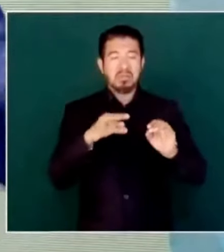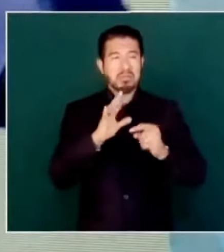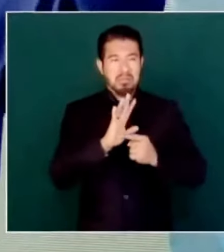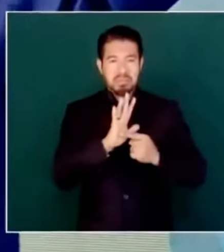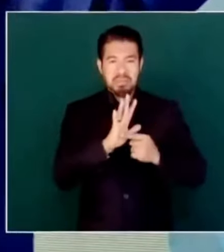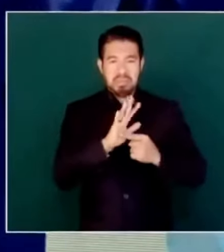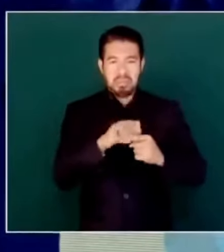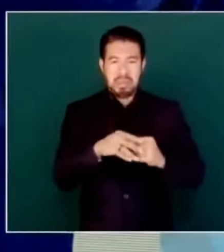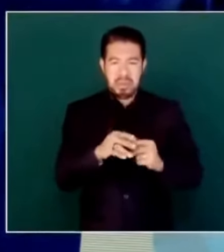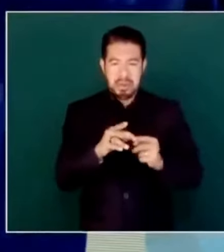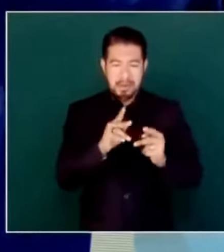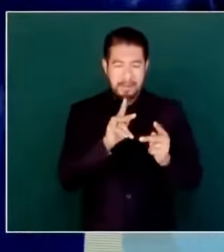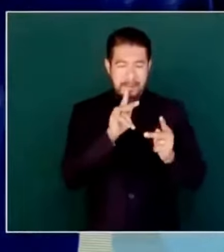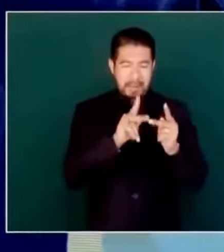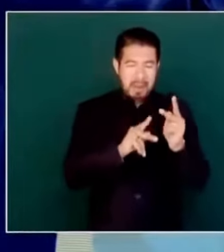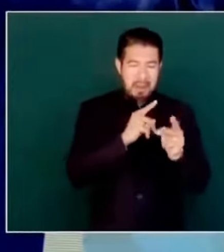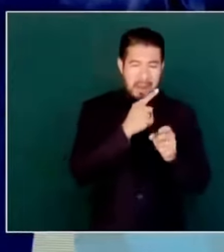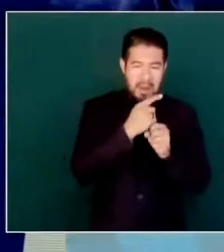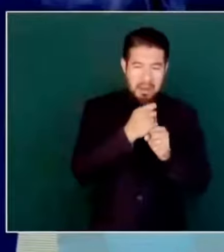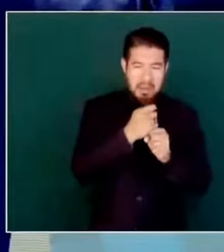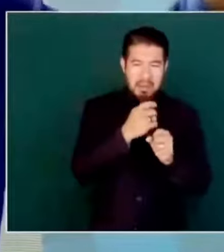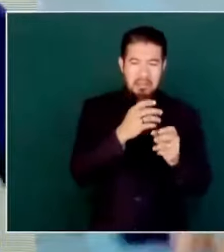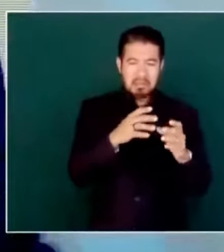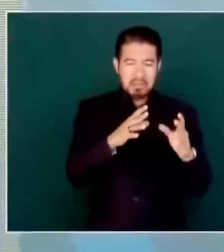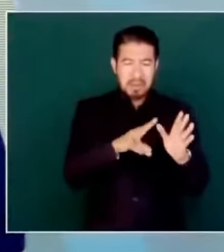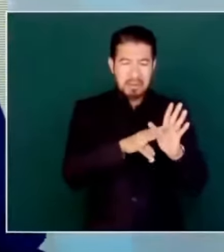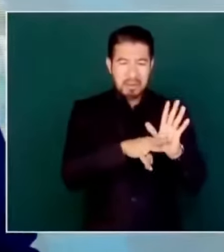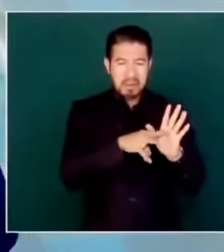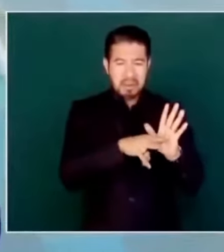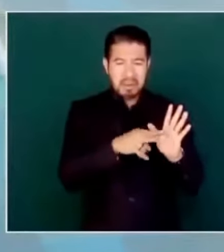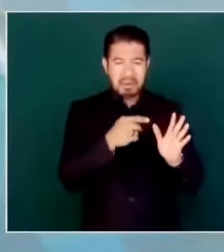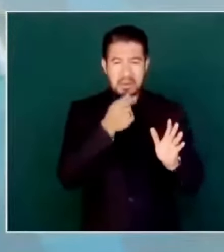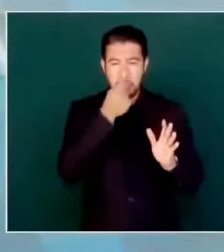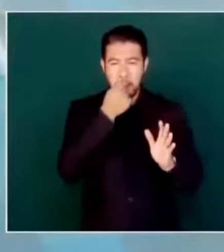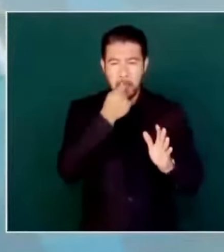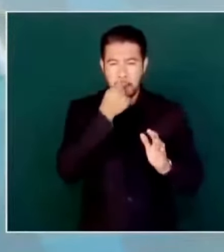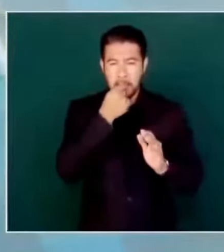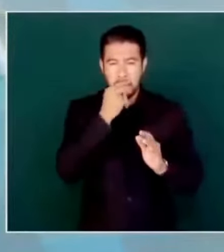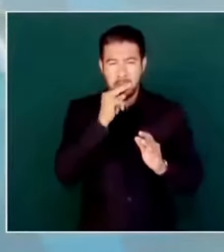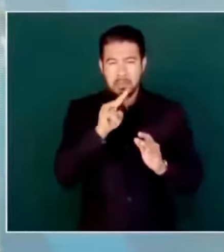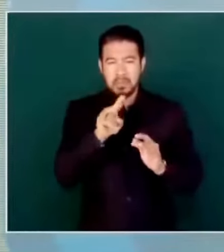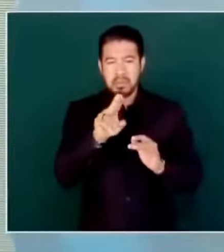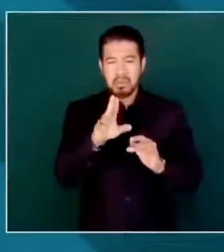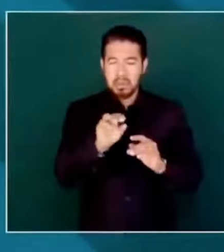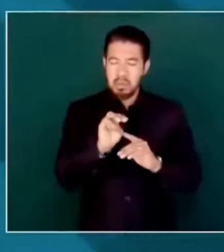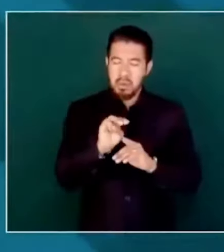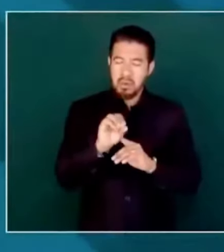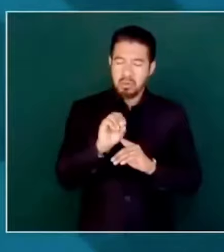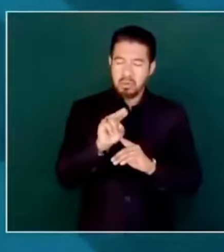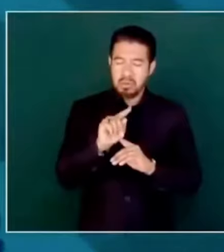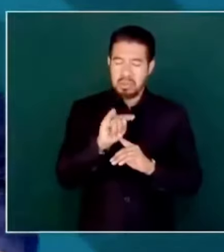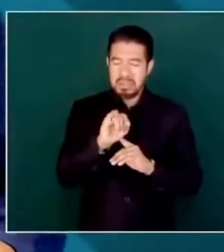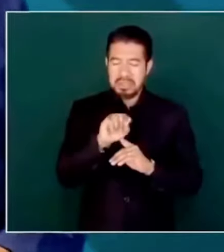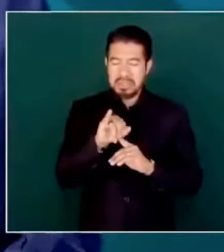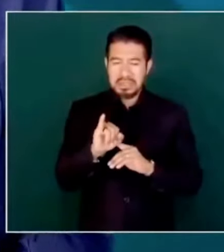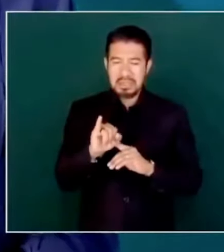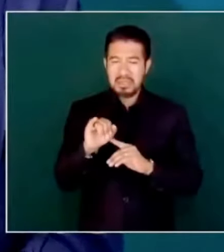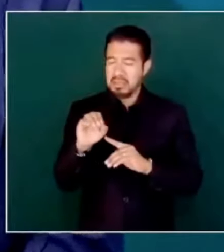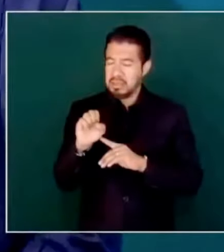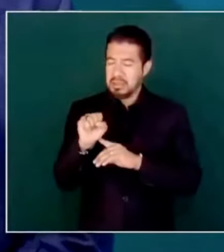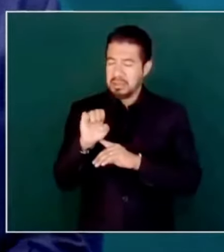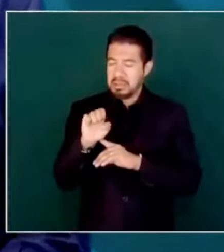la primera parte, Hitler, Mussolini, Stalin,